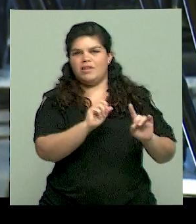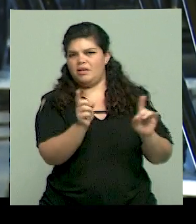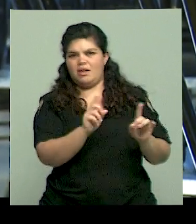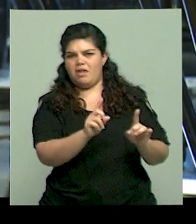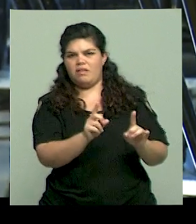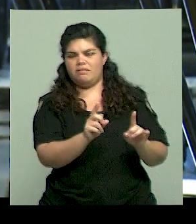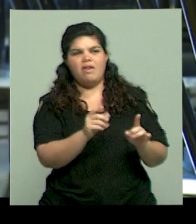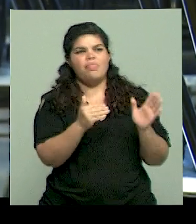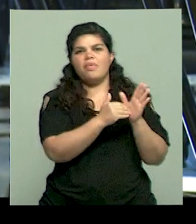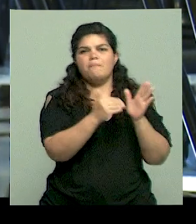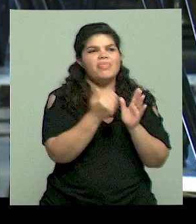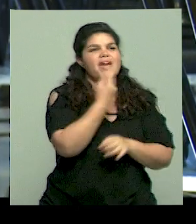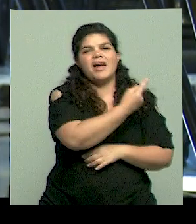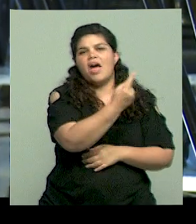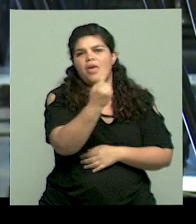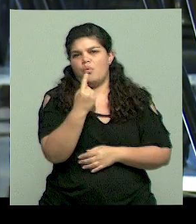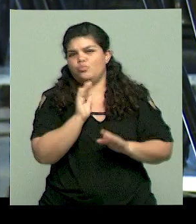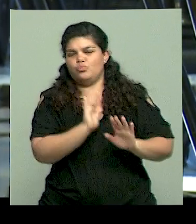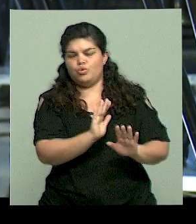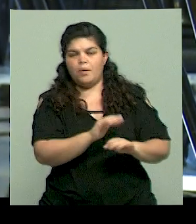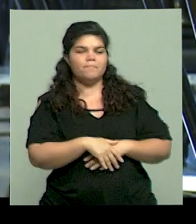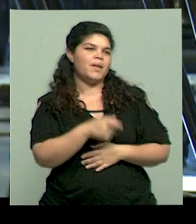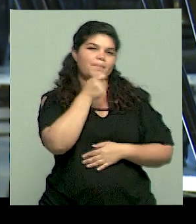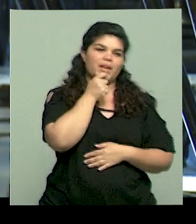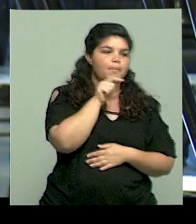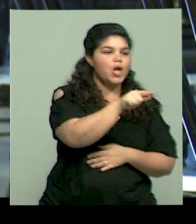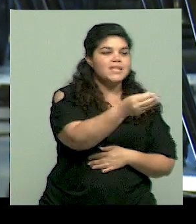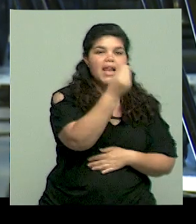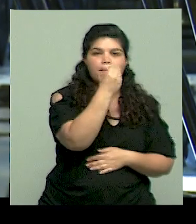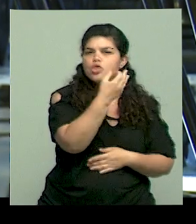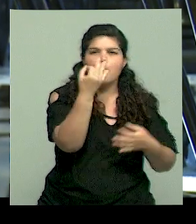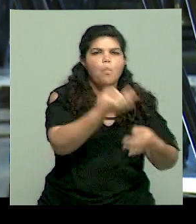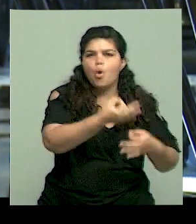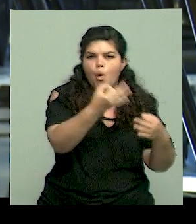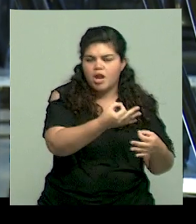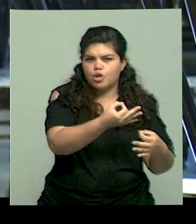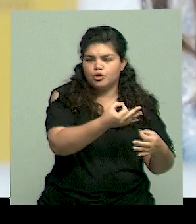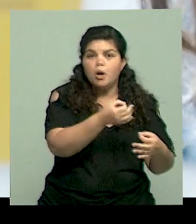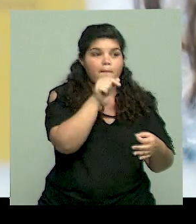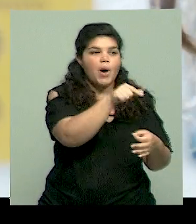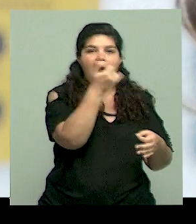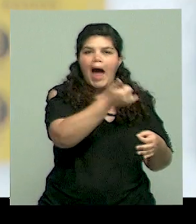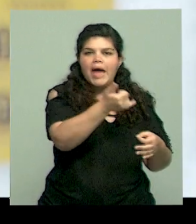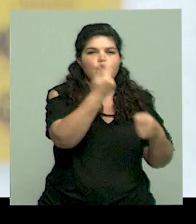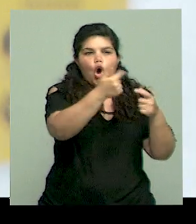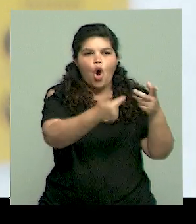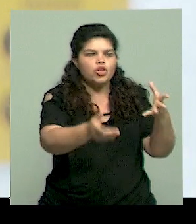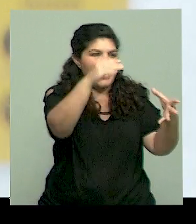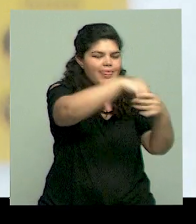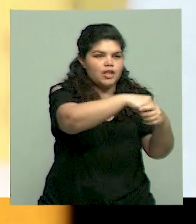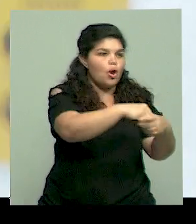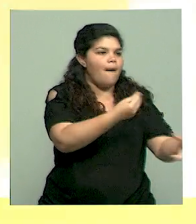si me dicen, ese alimento es bueno porque tiene tal nutriente, yo lo uso sin